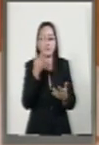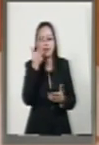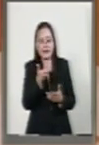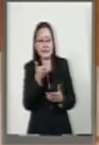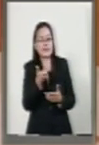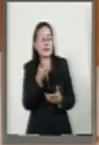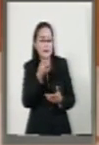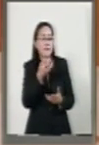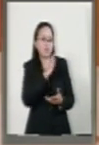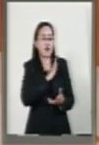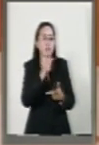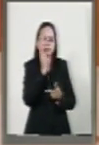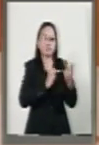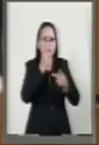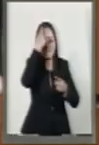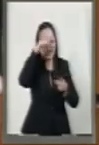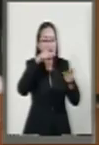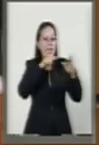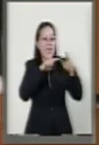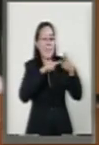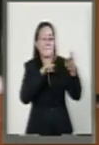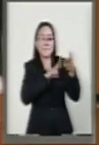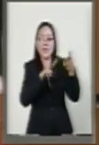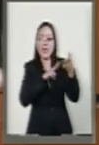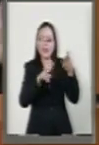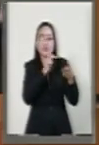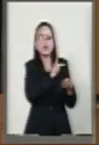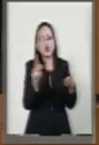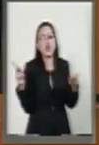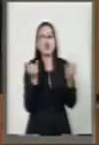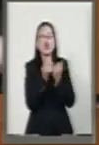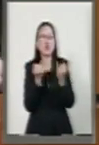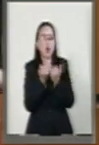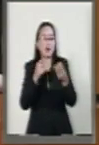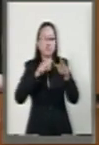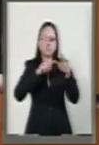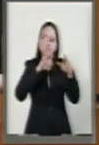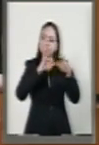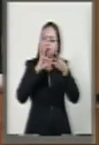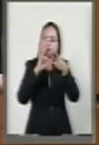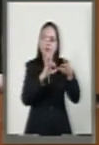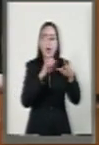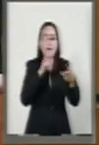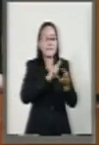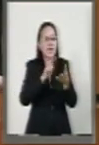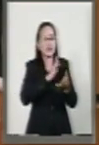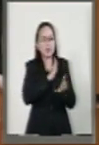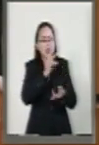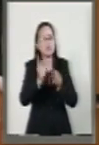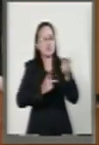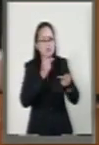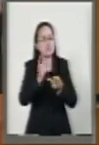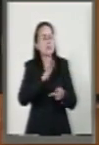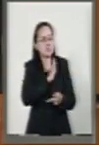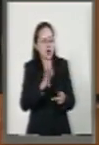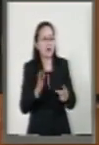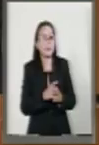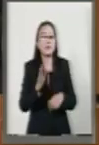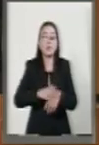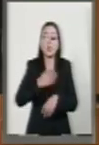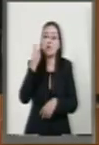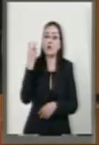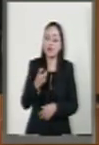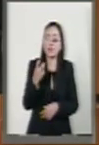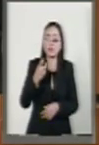incentivo para estar en semáforo verde, para estar en un estado correcto y sano de finanzas públicas. Es por ello